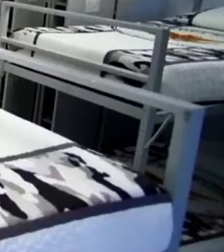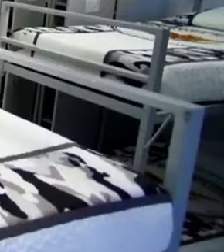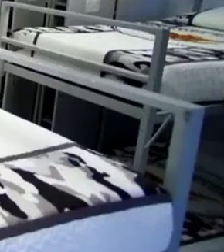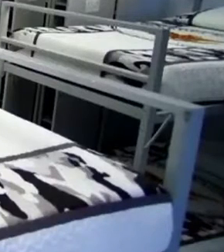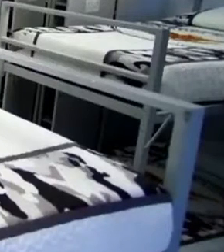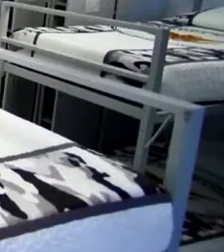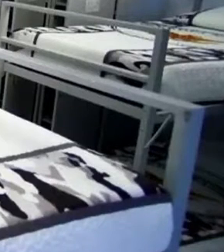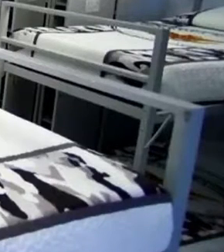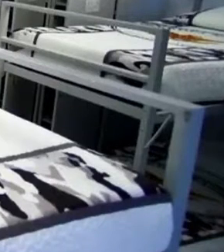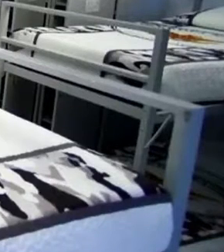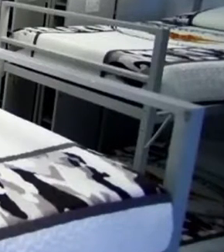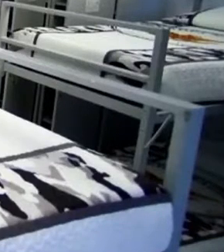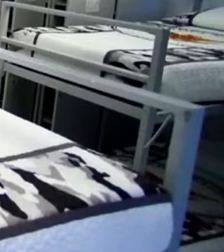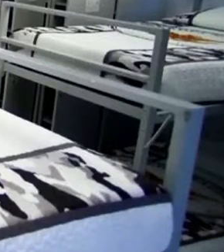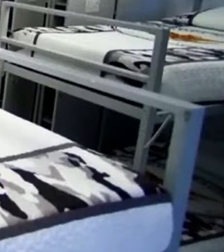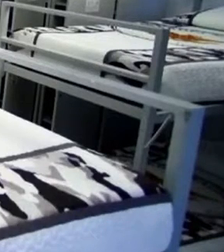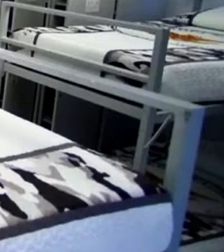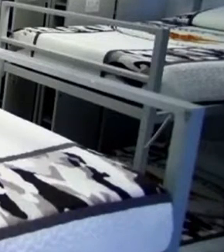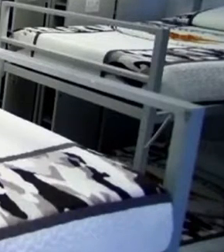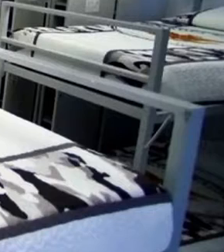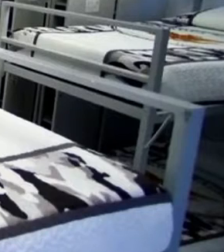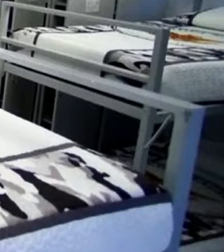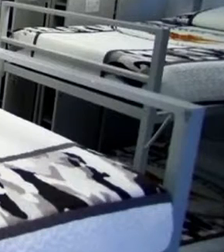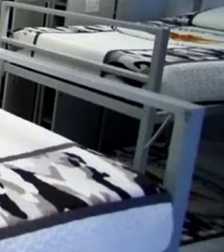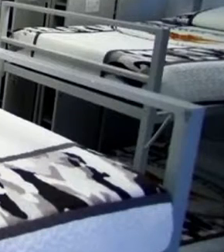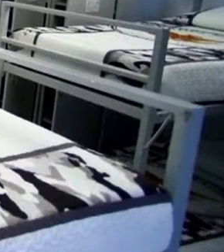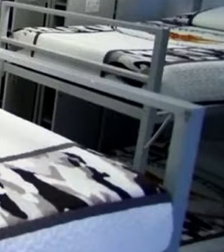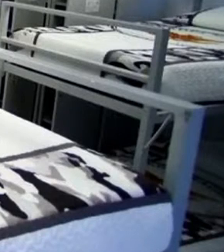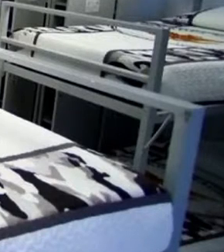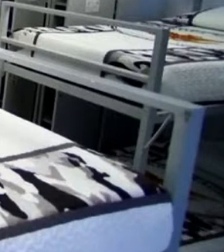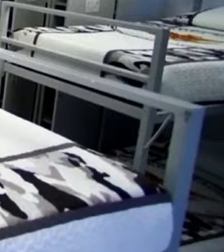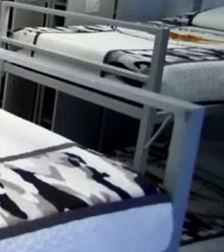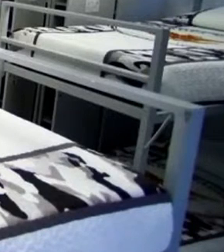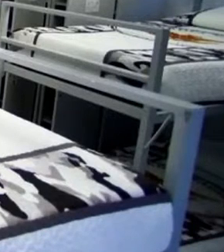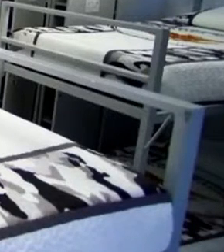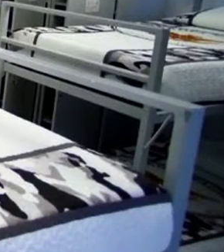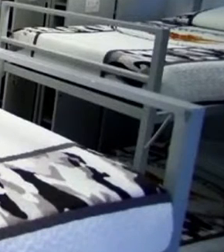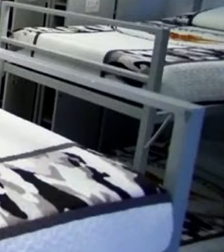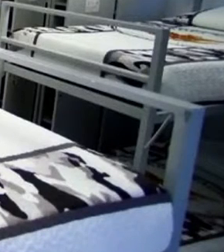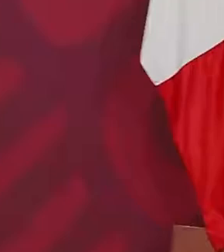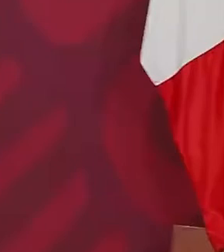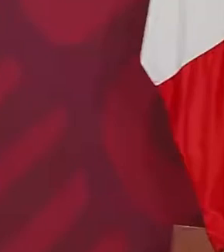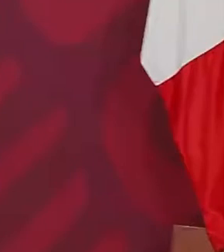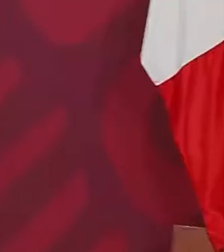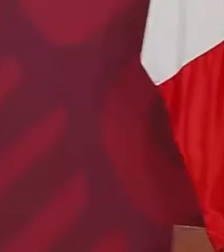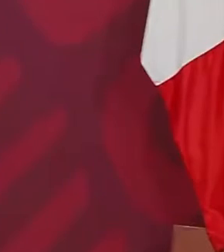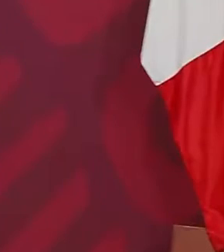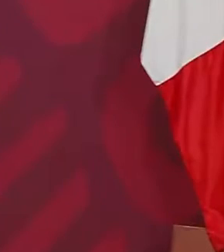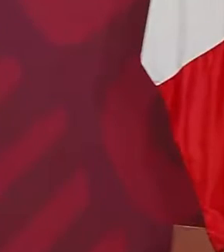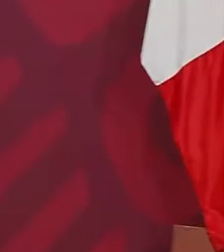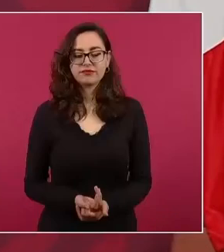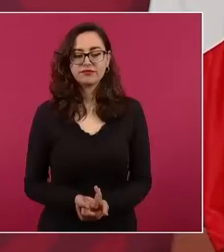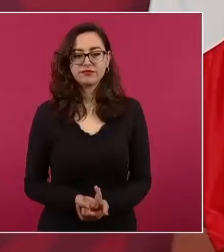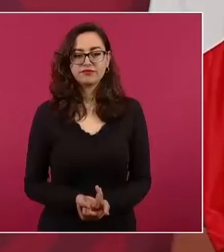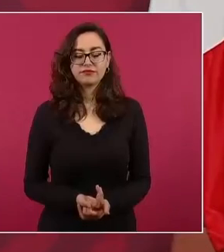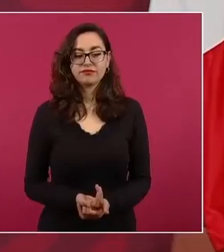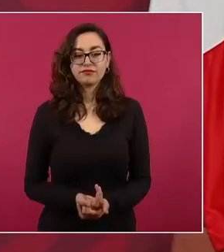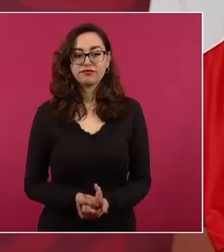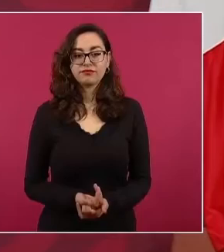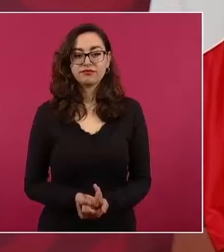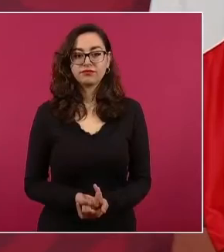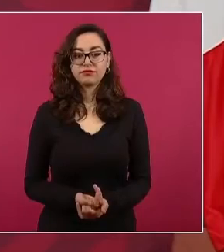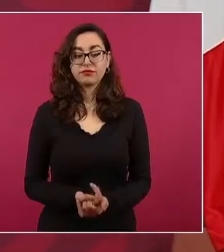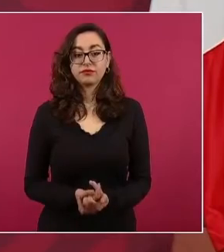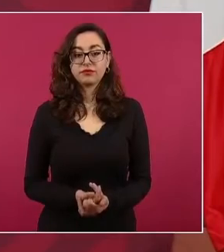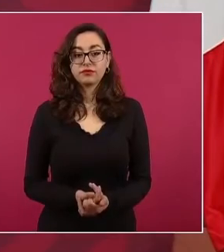Hoy sale en la encuesta del Universal que el 80 por ciento